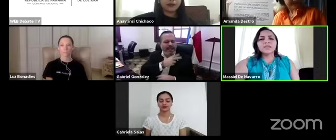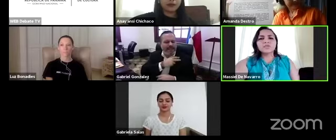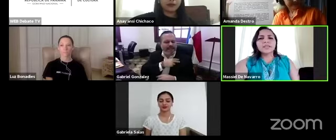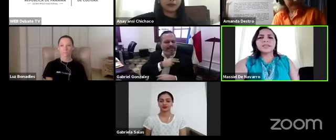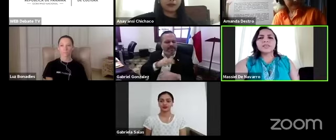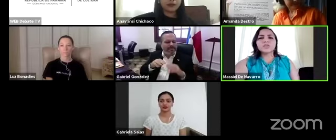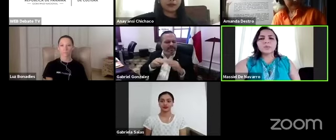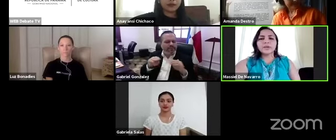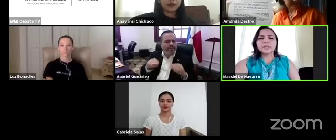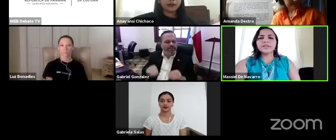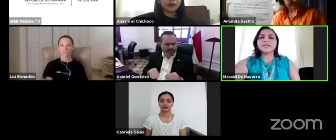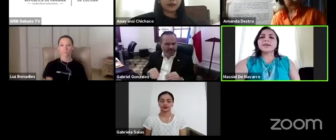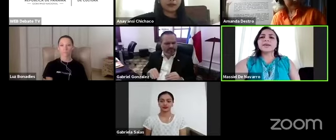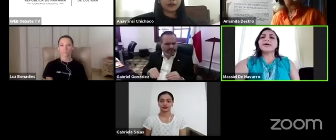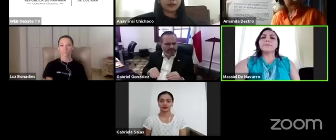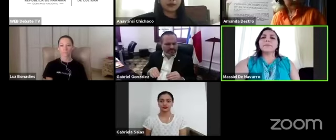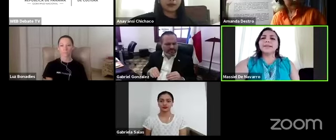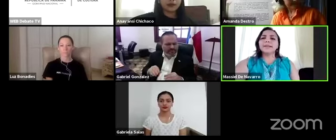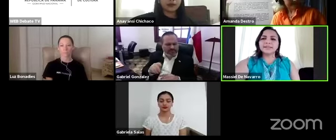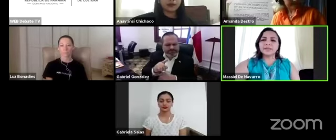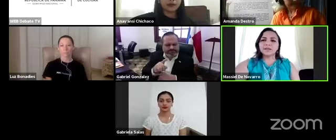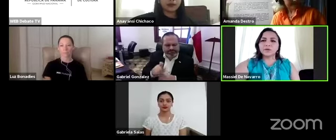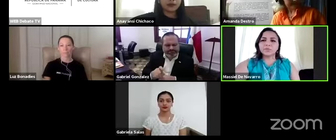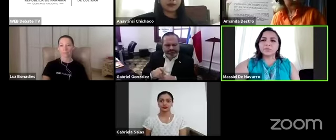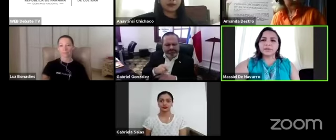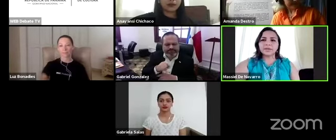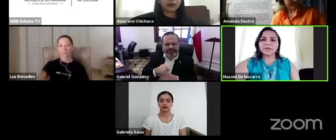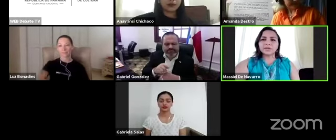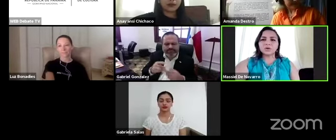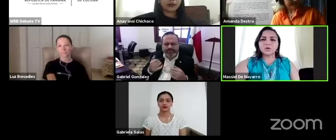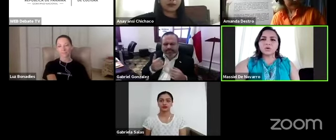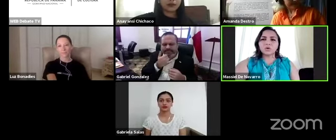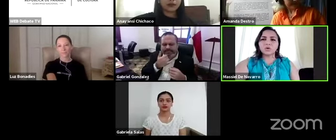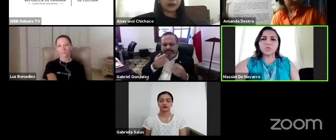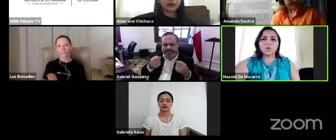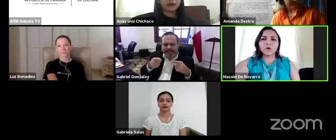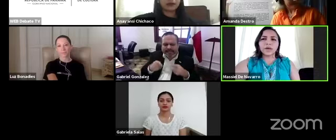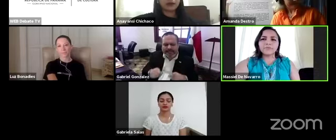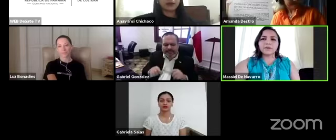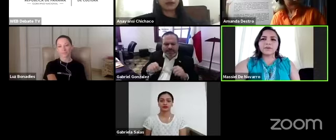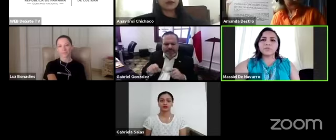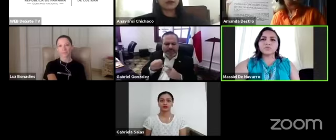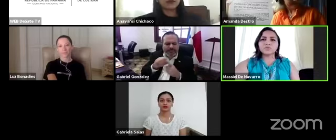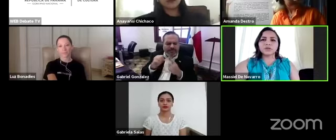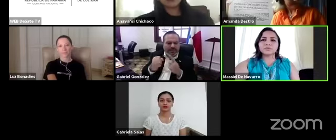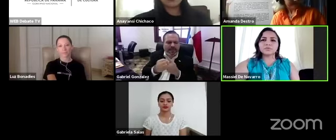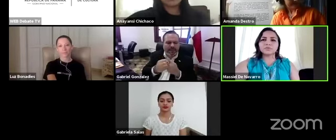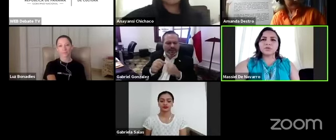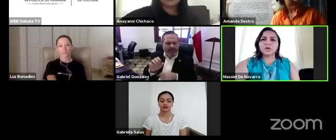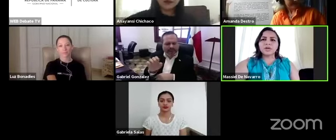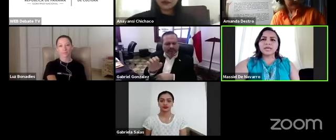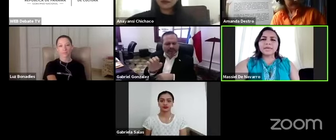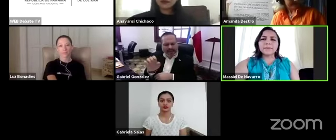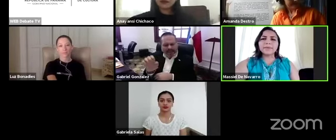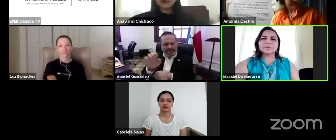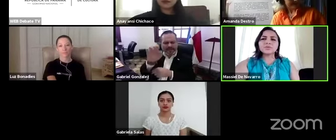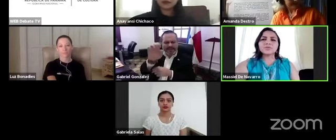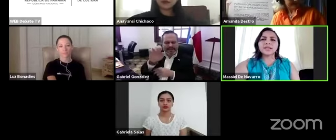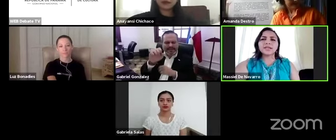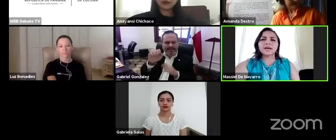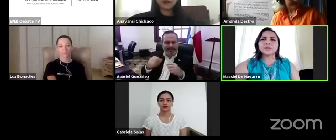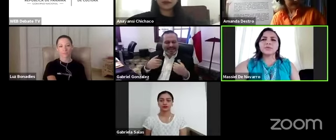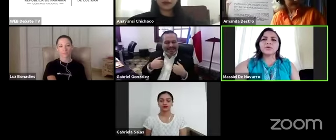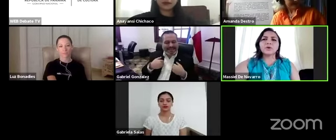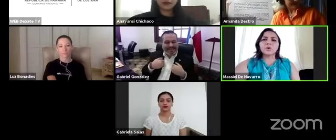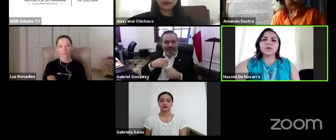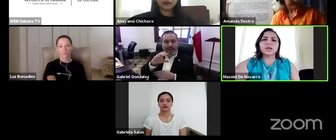entonces desde su experiencia panelistas que nos acompañan como jefes de museos ¿qué pasos